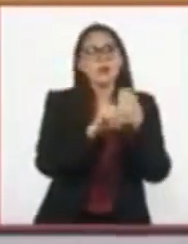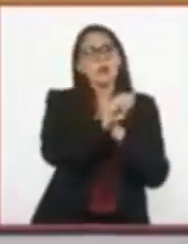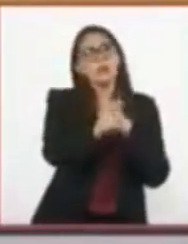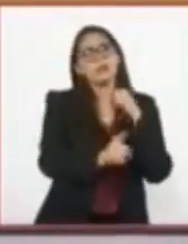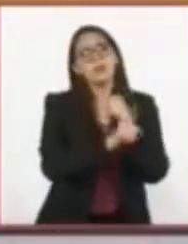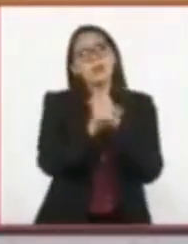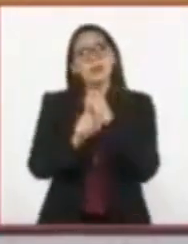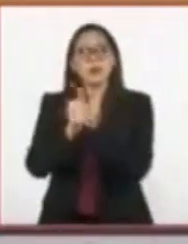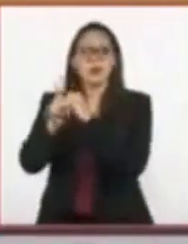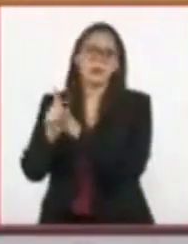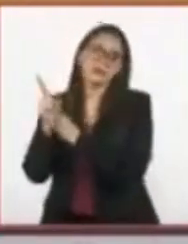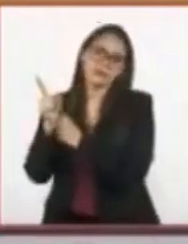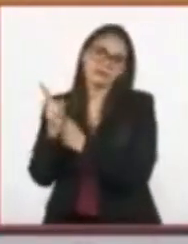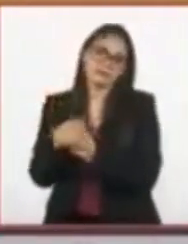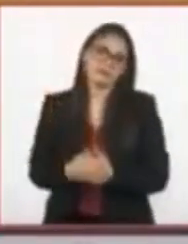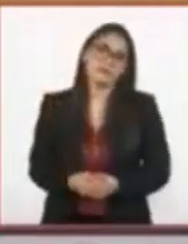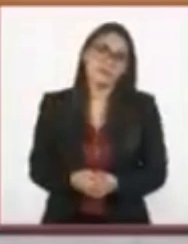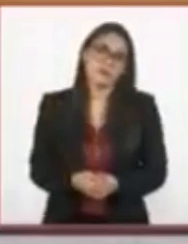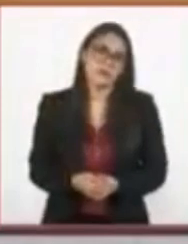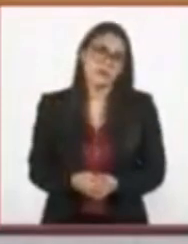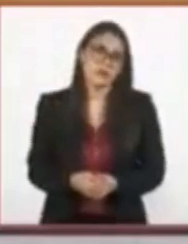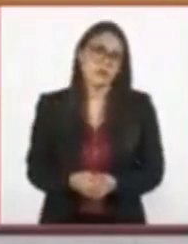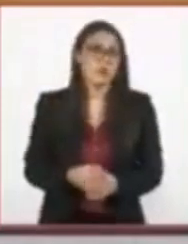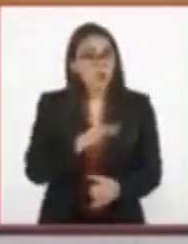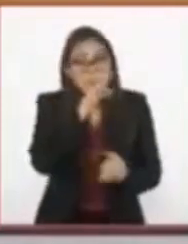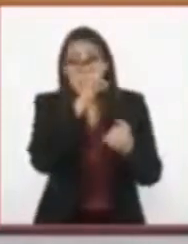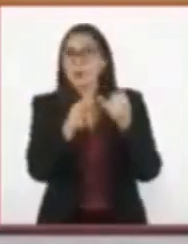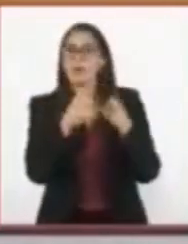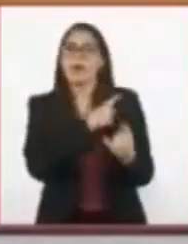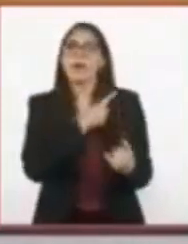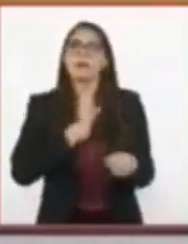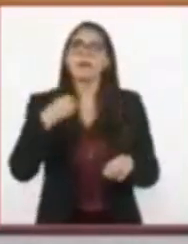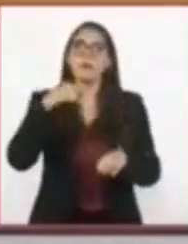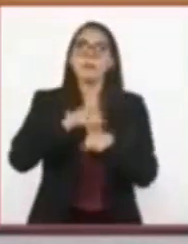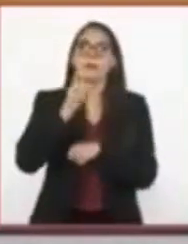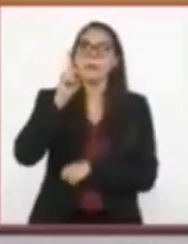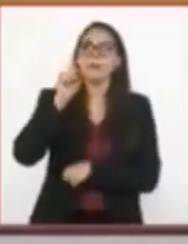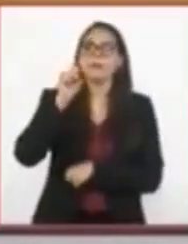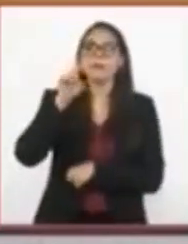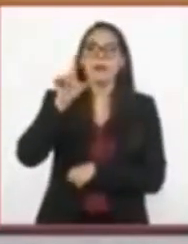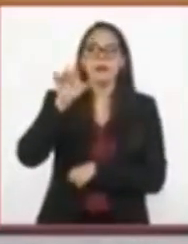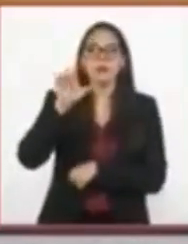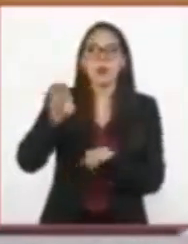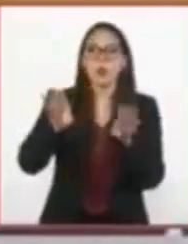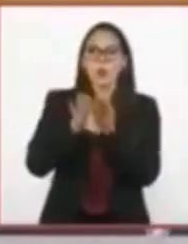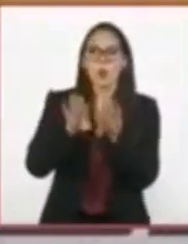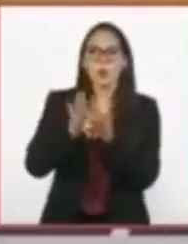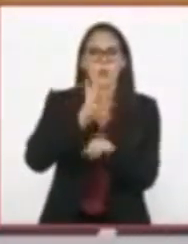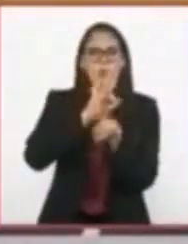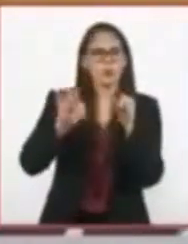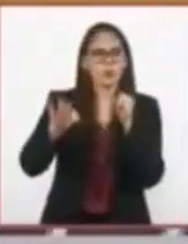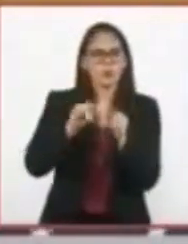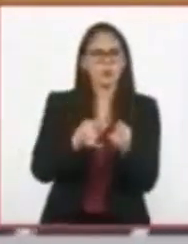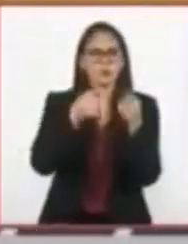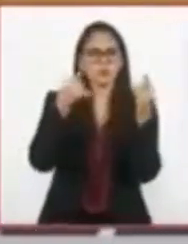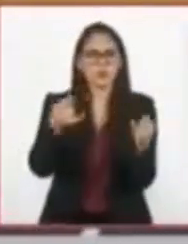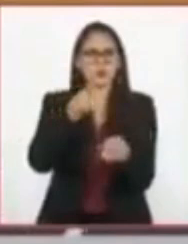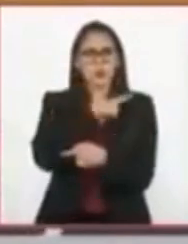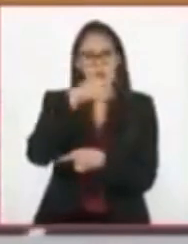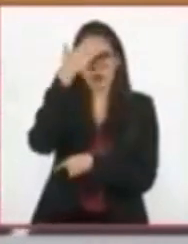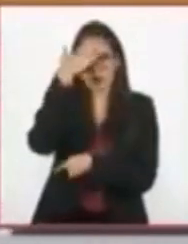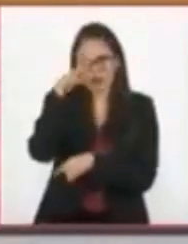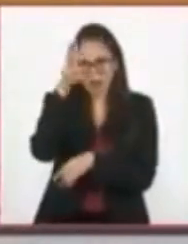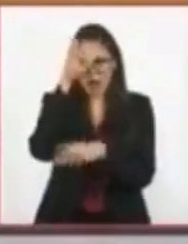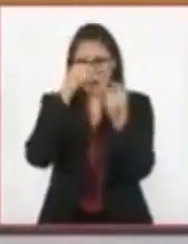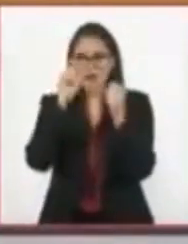resolver. Para finalizar, se necesita un desenlace donde se dice cómo termina la historia y se conoce el aprendizaje que obtuvieron los